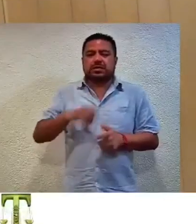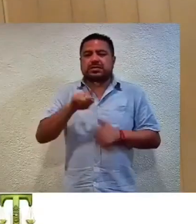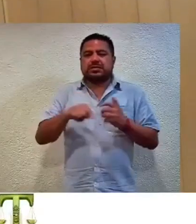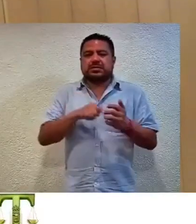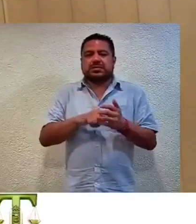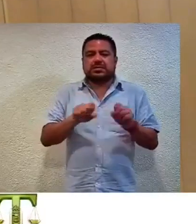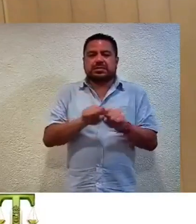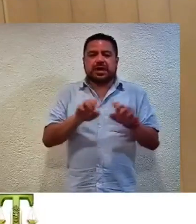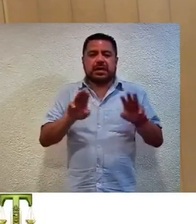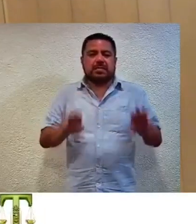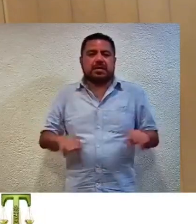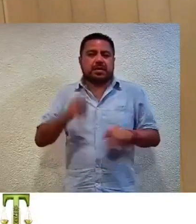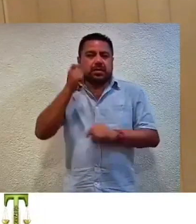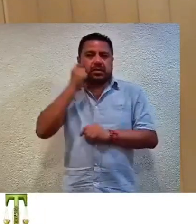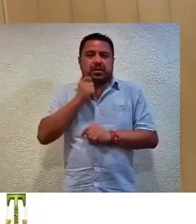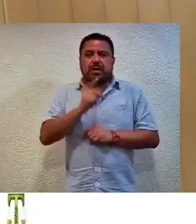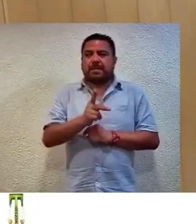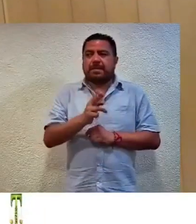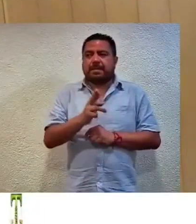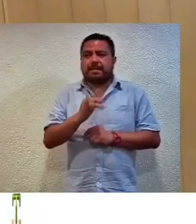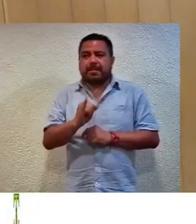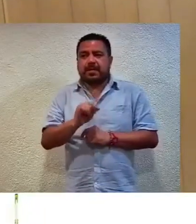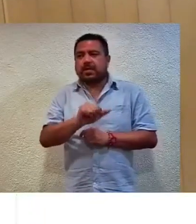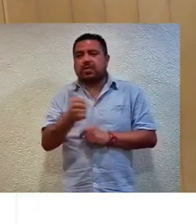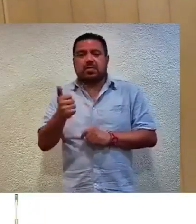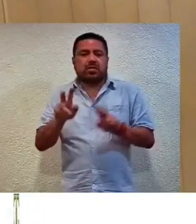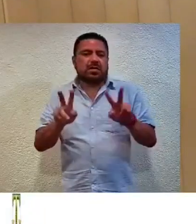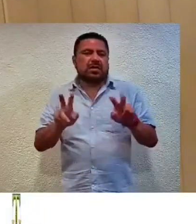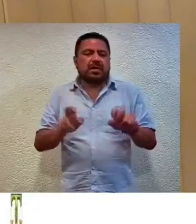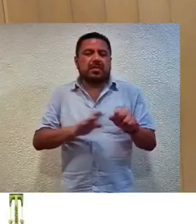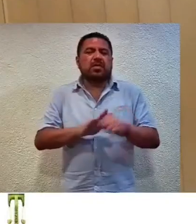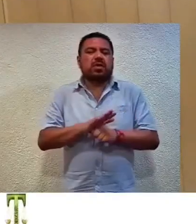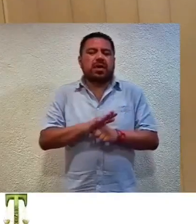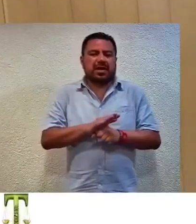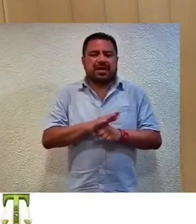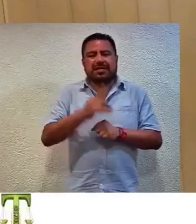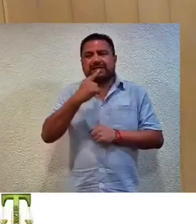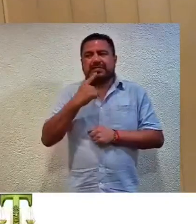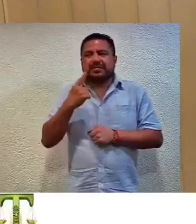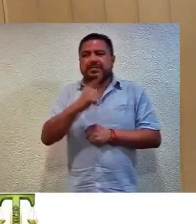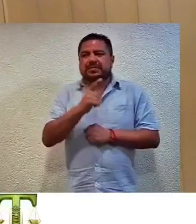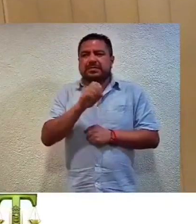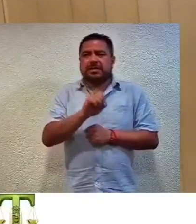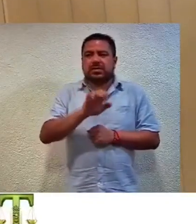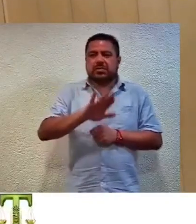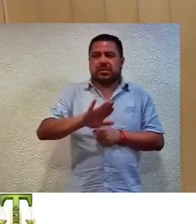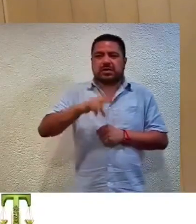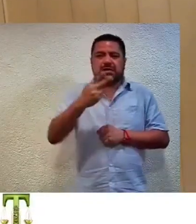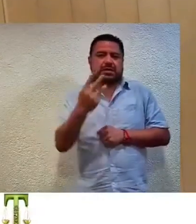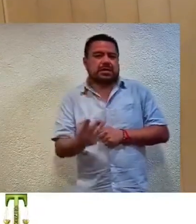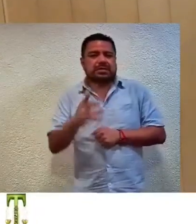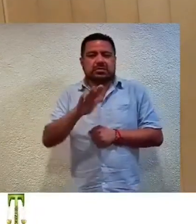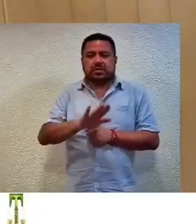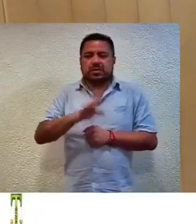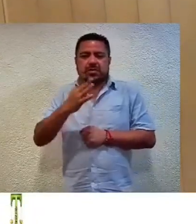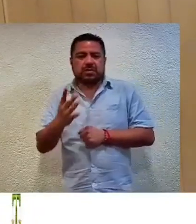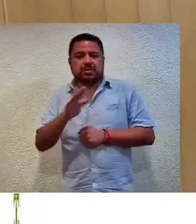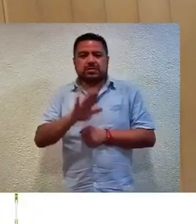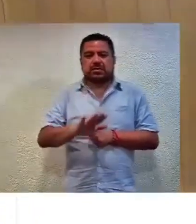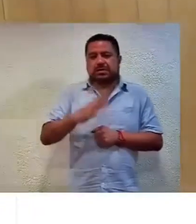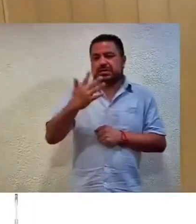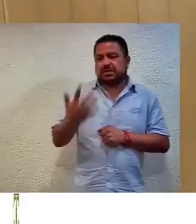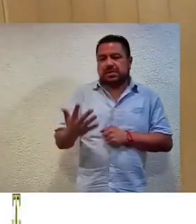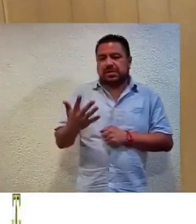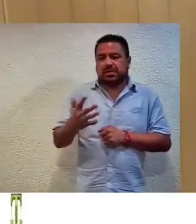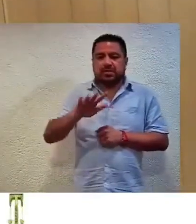Marcos Guerrero y el PRI. El siguiente asunto se trata del recurso de apelación 053, 54, 55